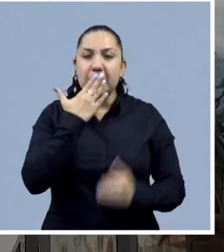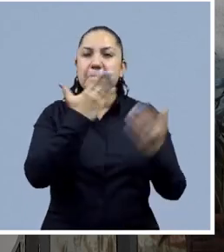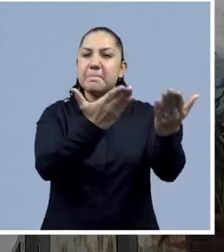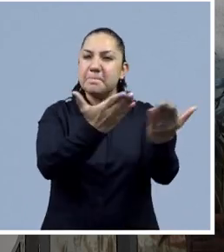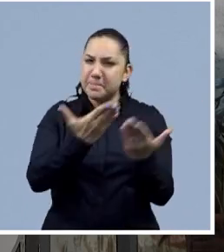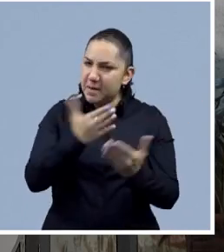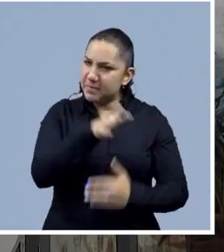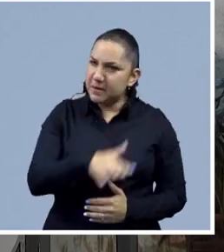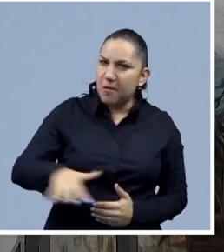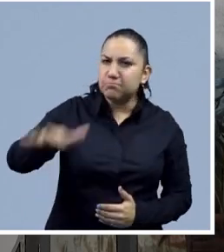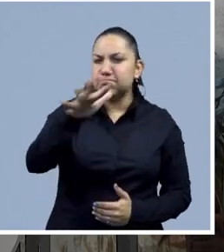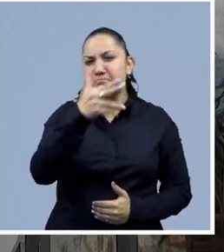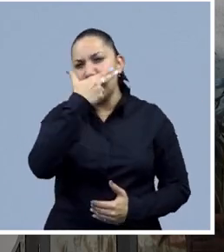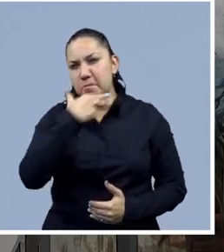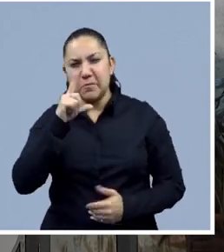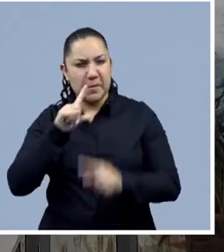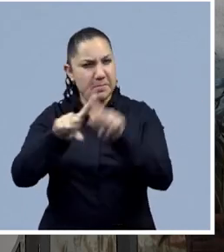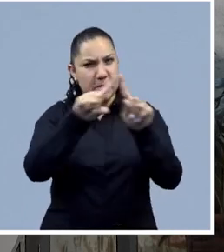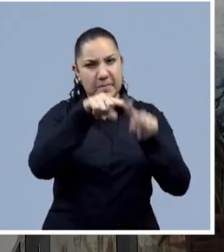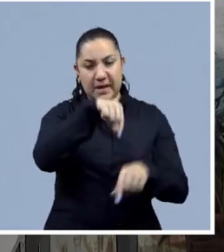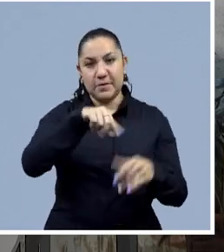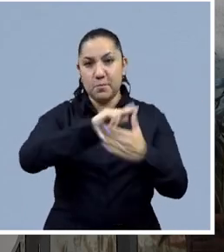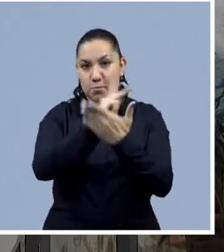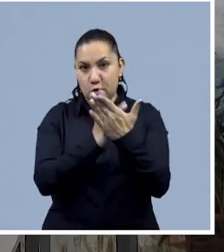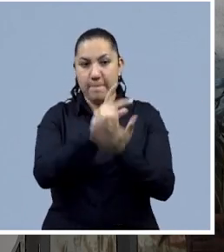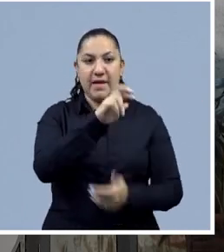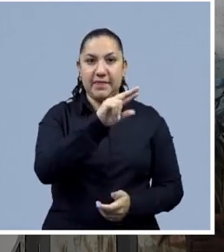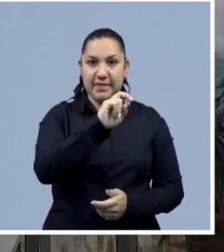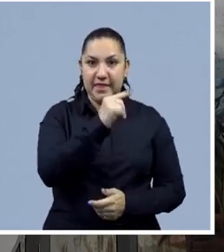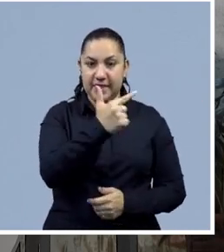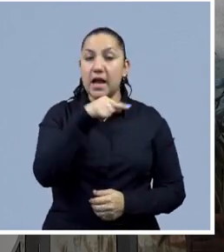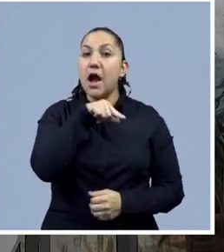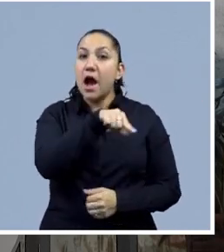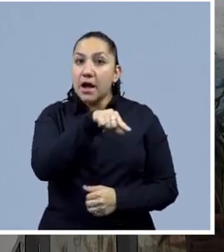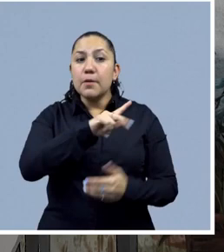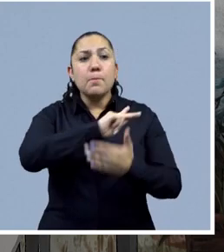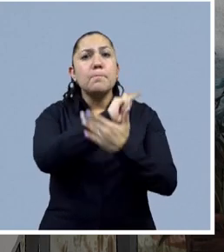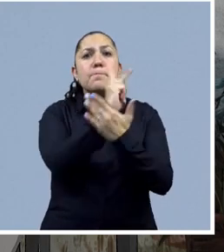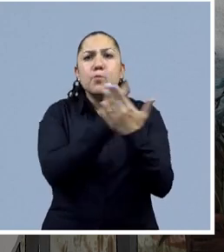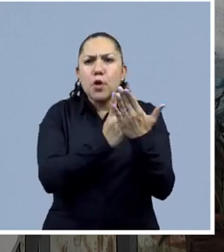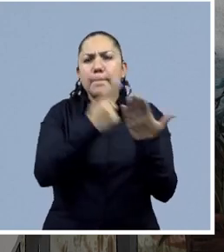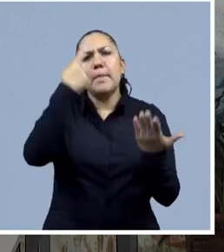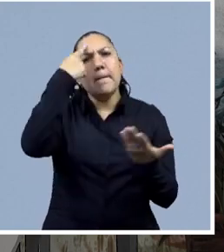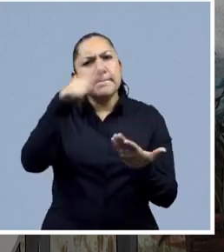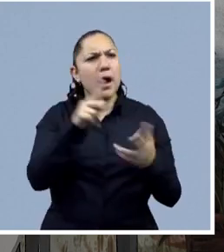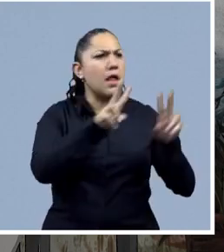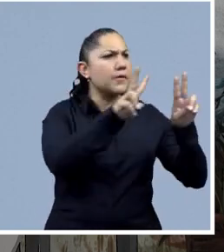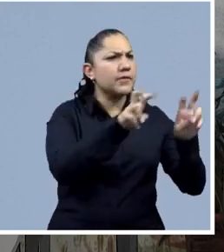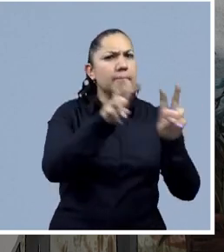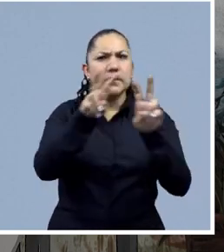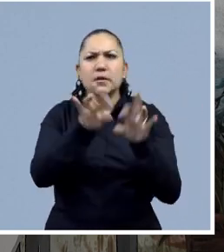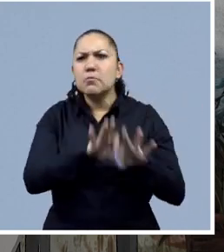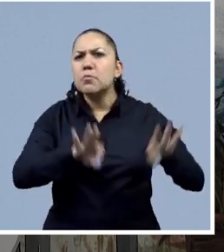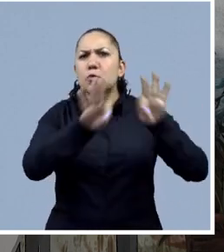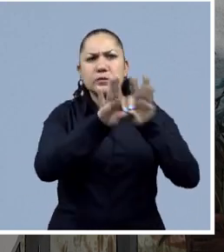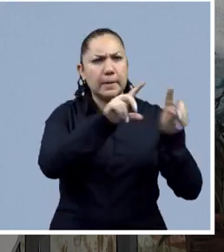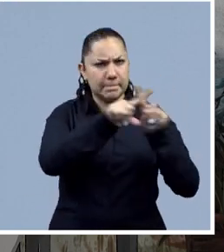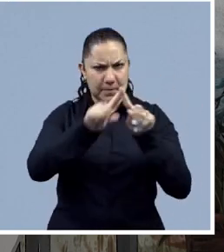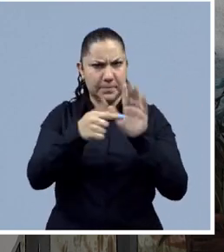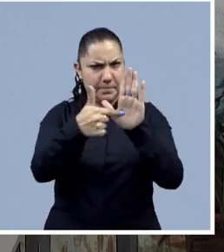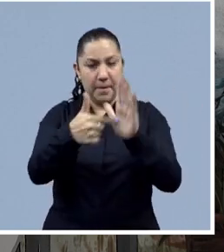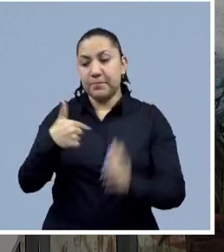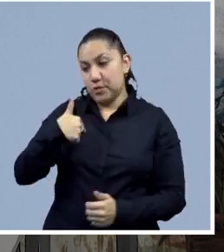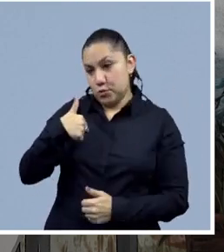Hola, ¿qué tal? Bienvenidas y bienvenidos a una nueva emisión de Entrending, este espacio universitario donde abordamos los temas que soy tendencia.